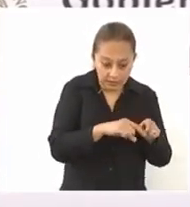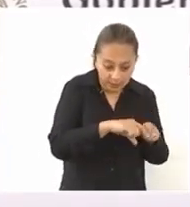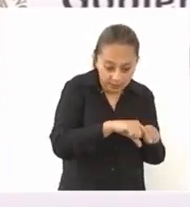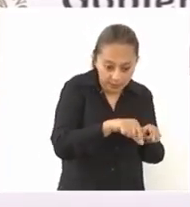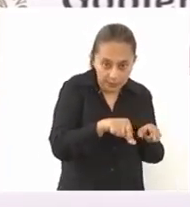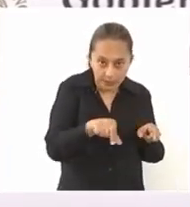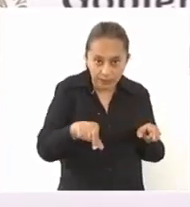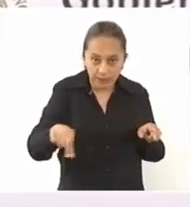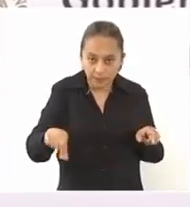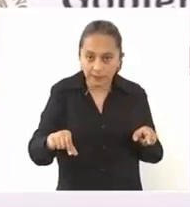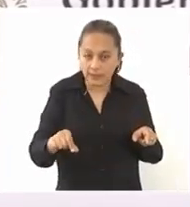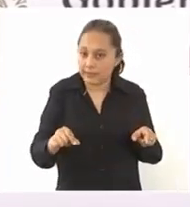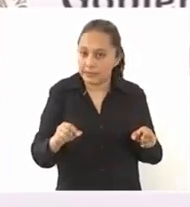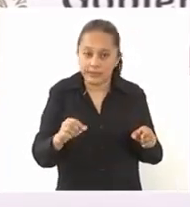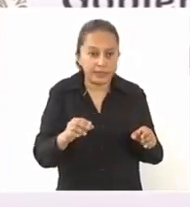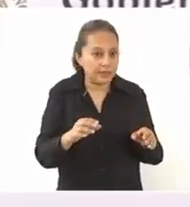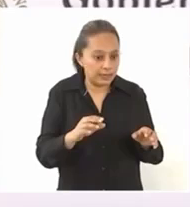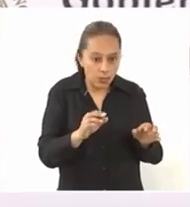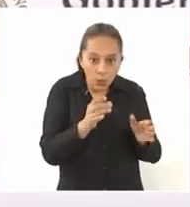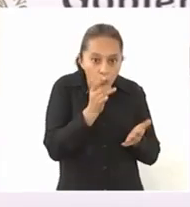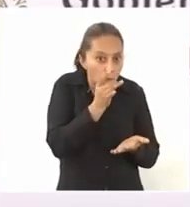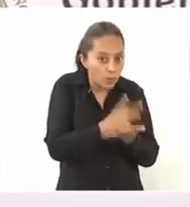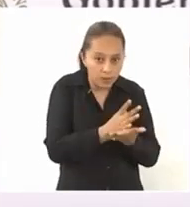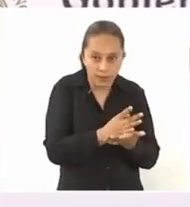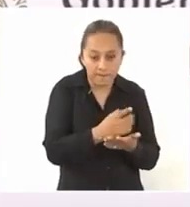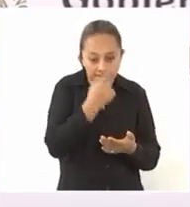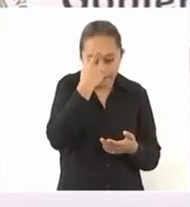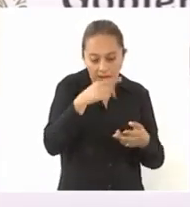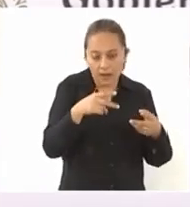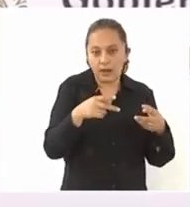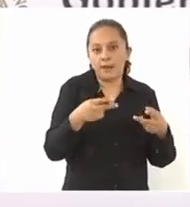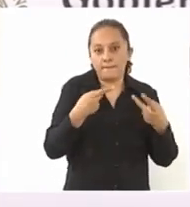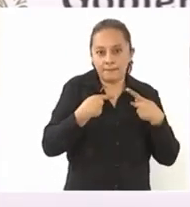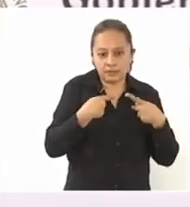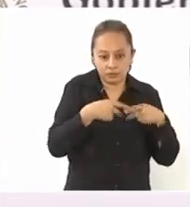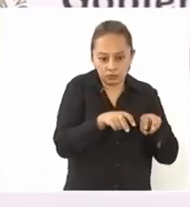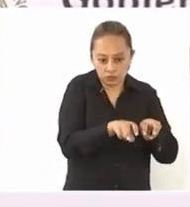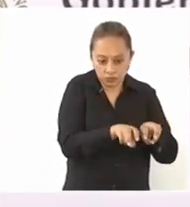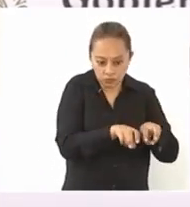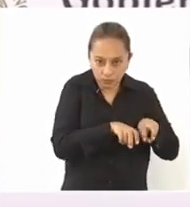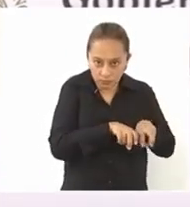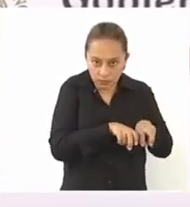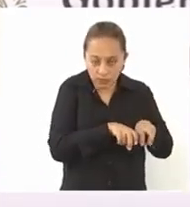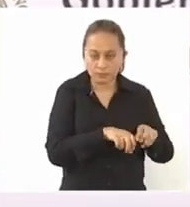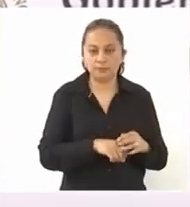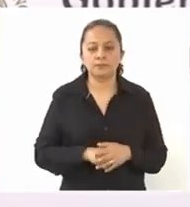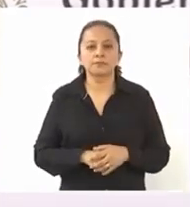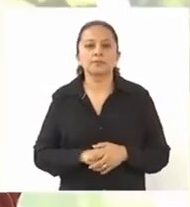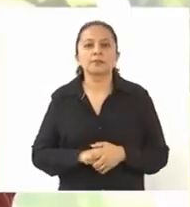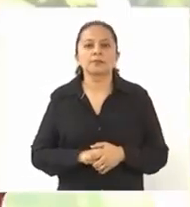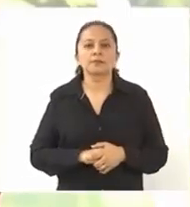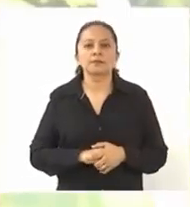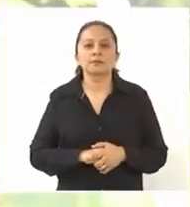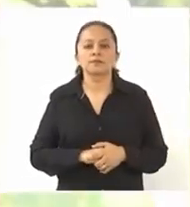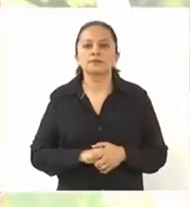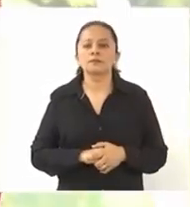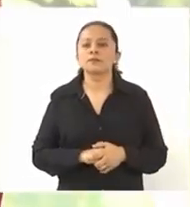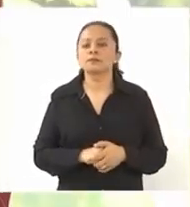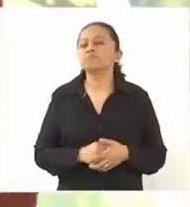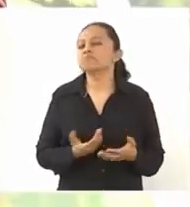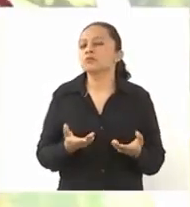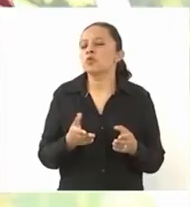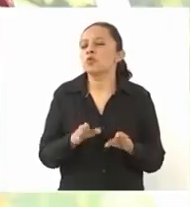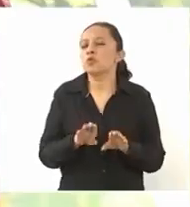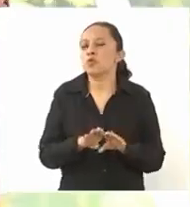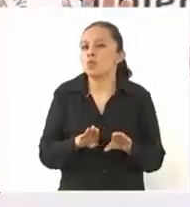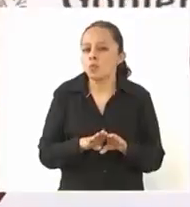para el tren de pasajeros, en un derecho de vía especial. Entonces, ¿qué vamos a hacer y cómo lo vamos a